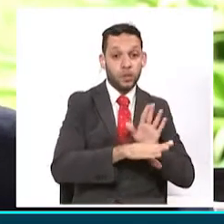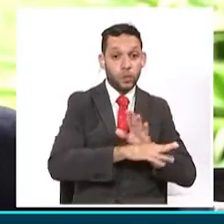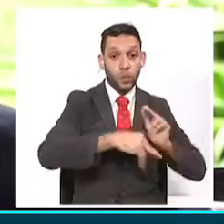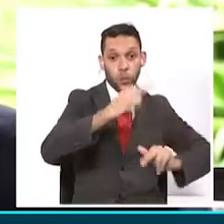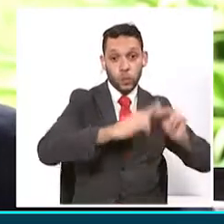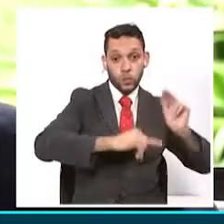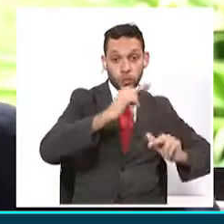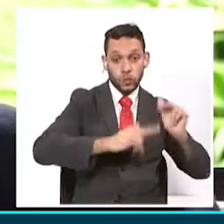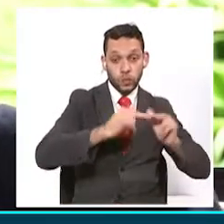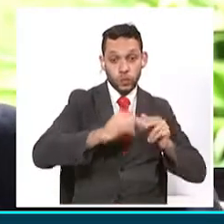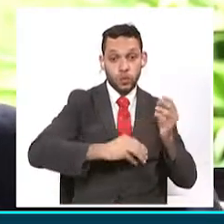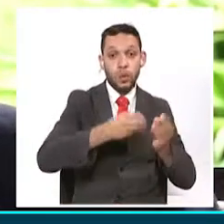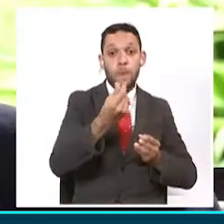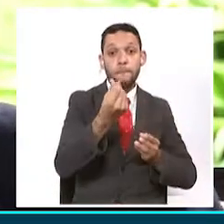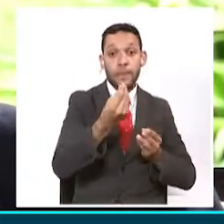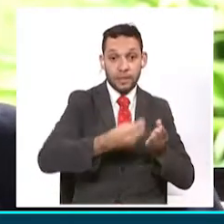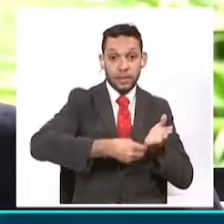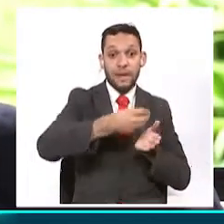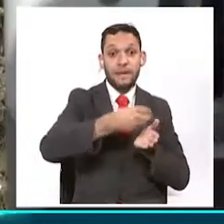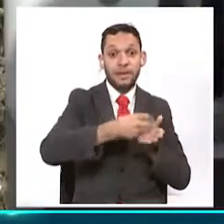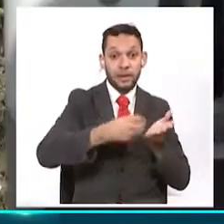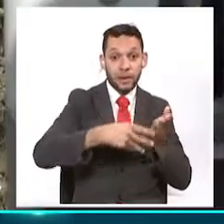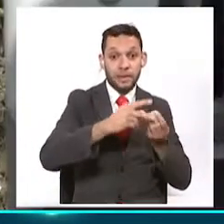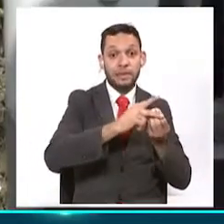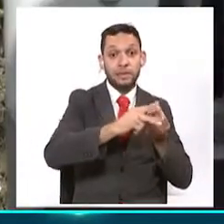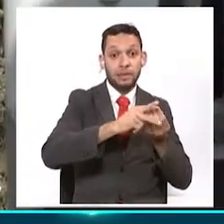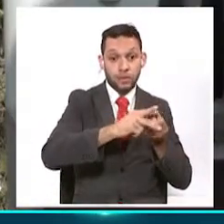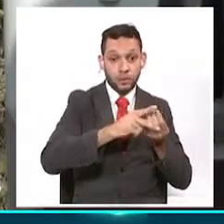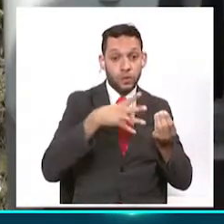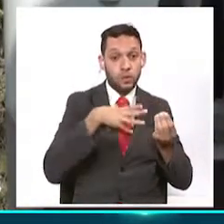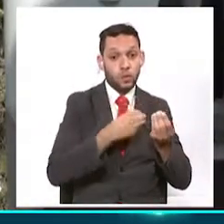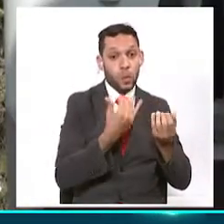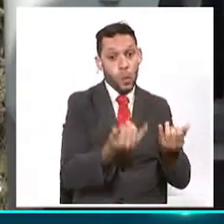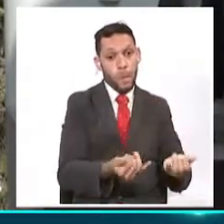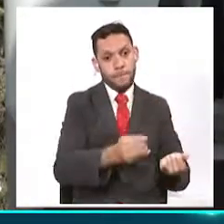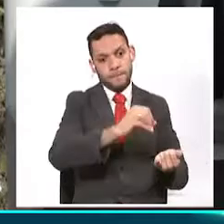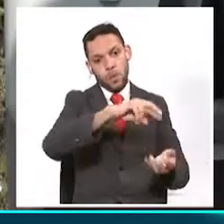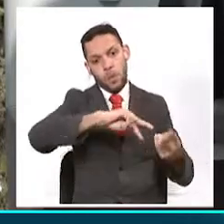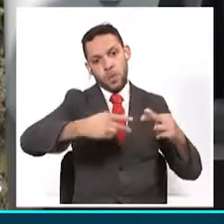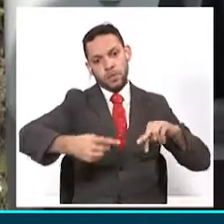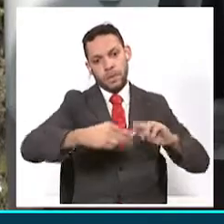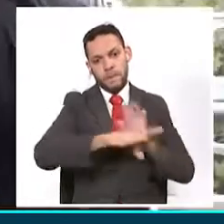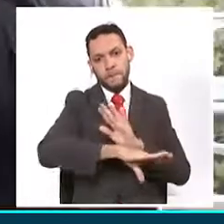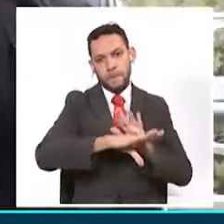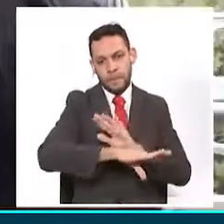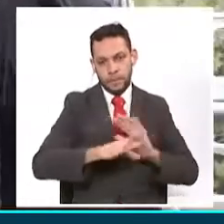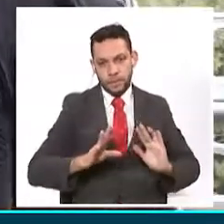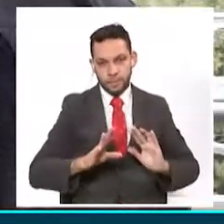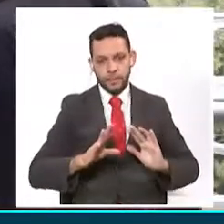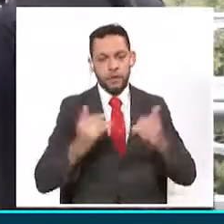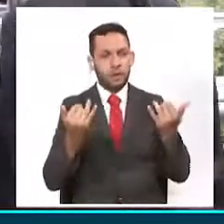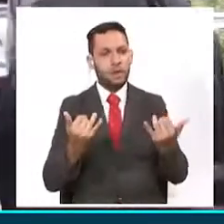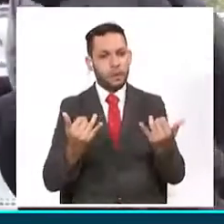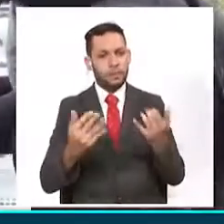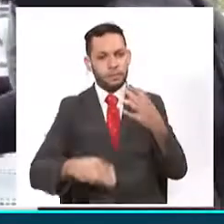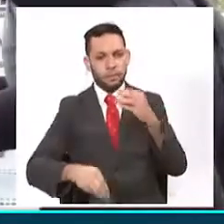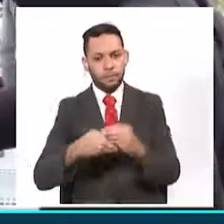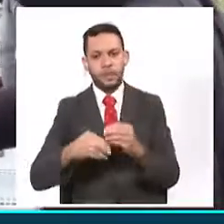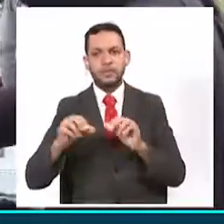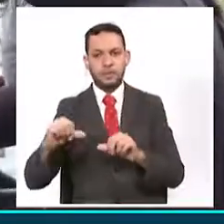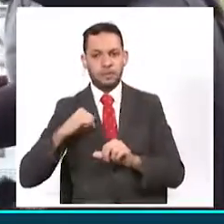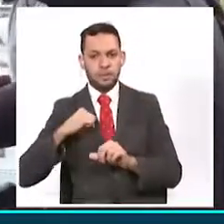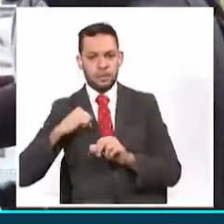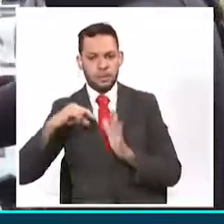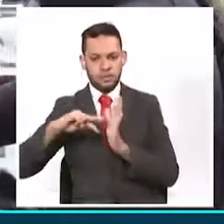en Colombia y yo creo que en América Latina. Tercero, tiene la más alta tecnología